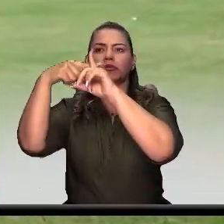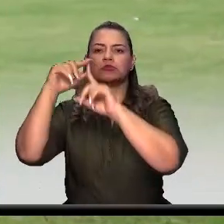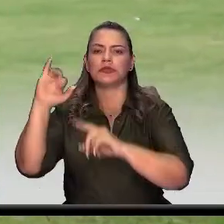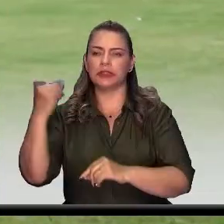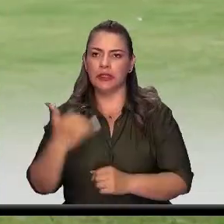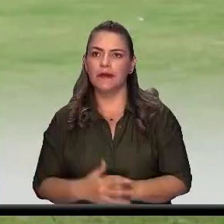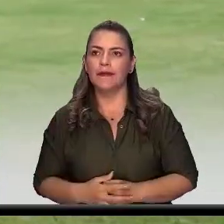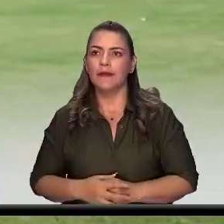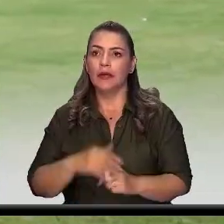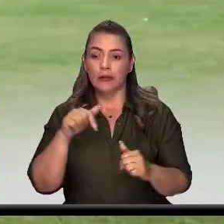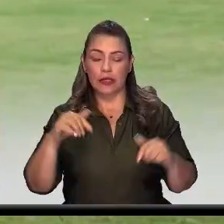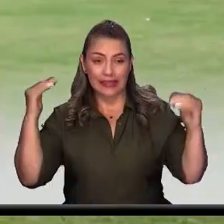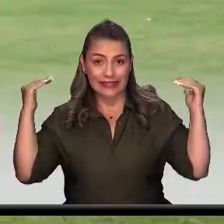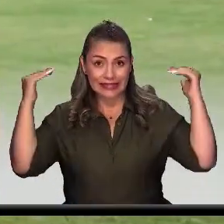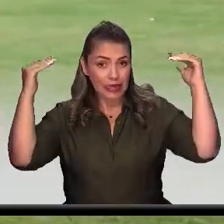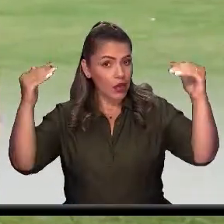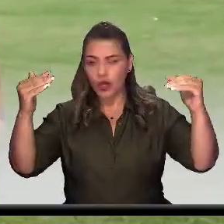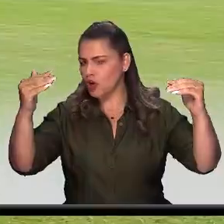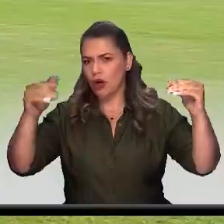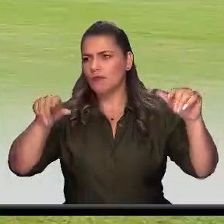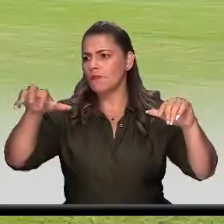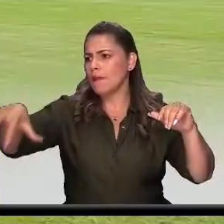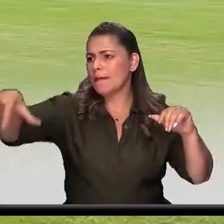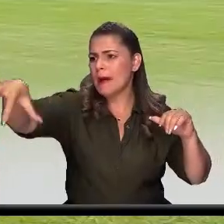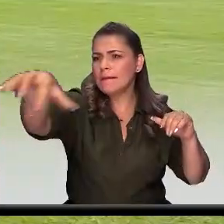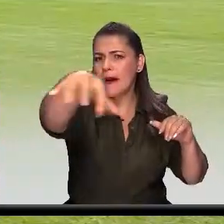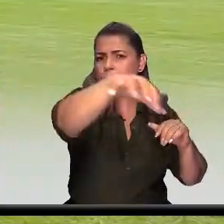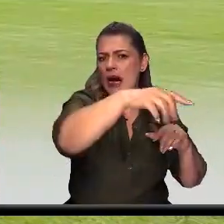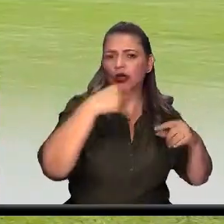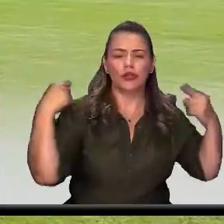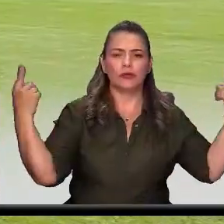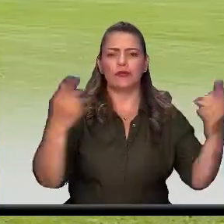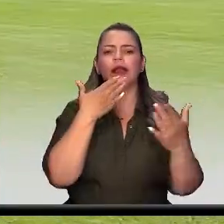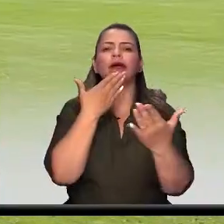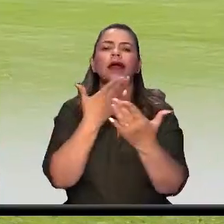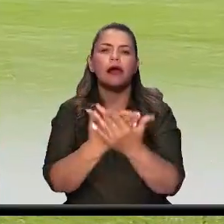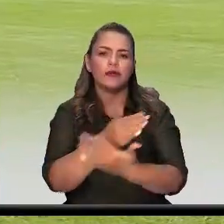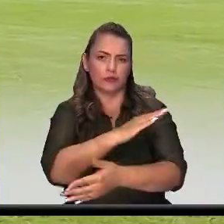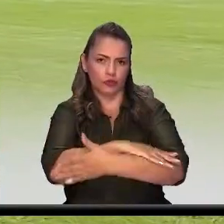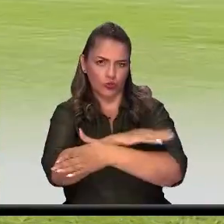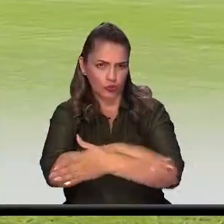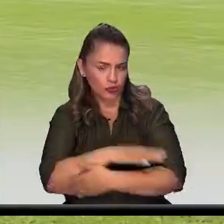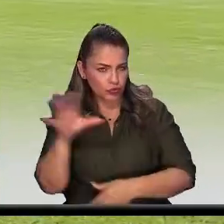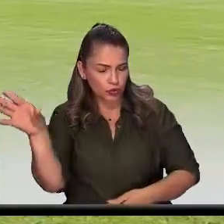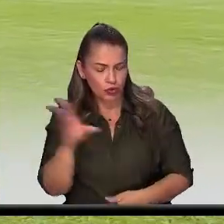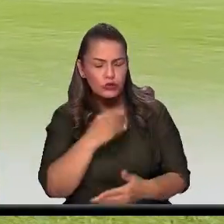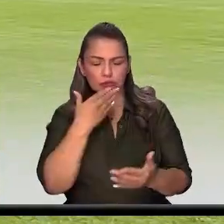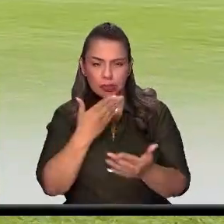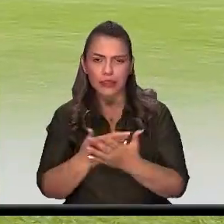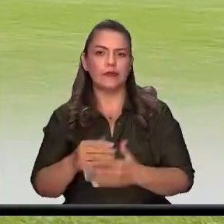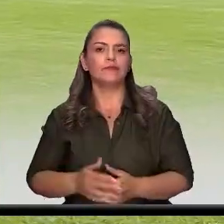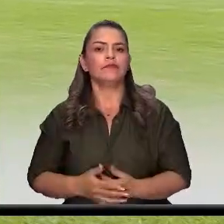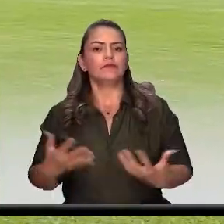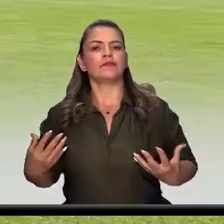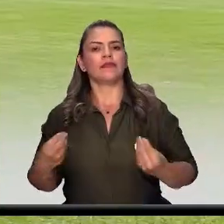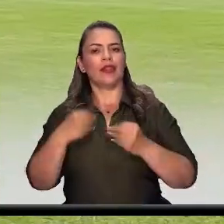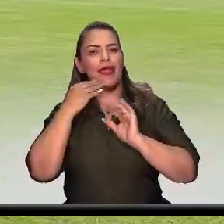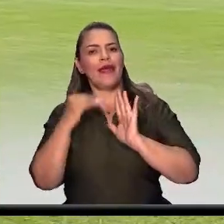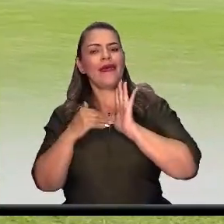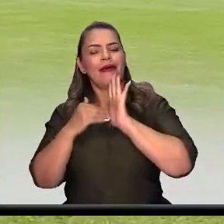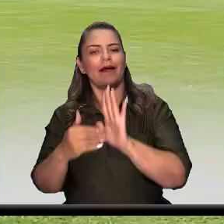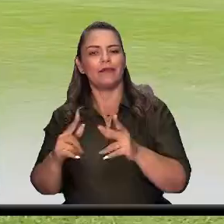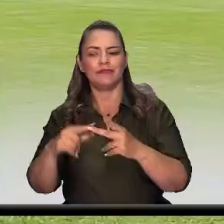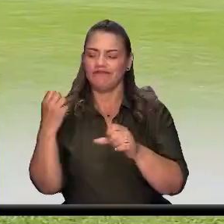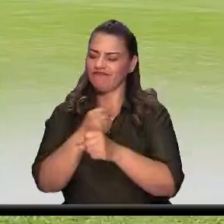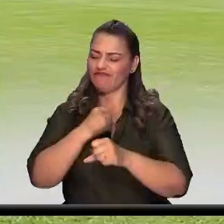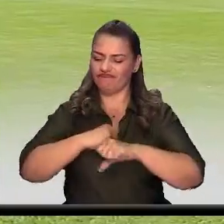del estadio sino en todas las tarimas descentralizadas. Gracias por ese buen comportamiento. Seguimos dando ejemplo de lo que estamos trabajando por convivencia